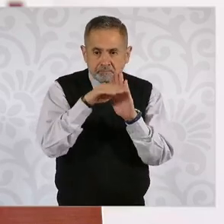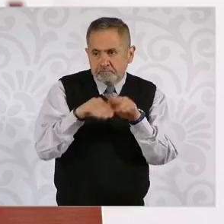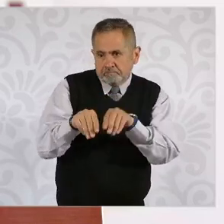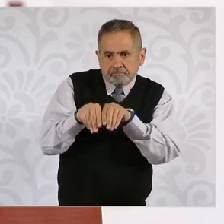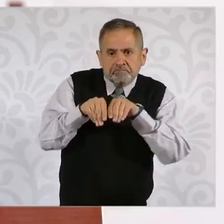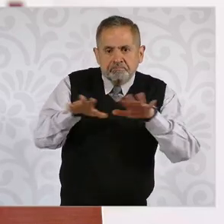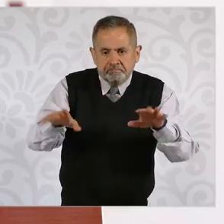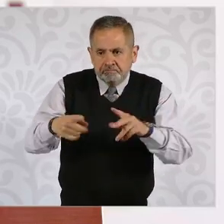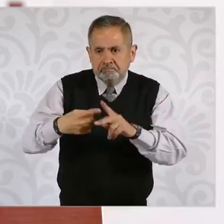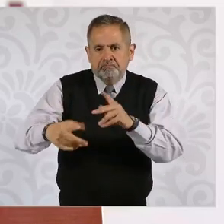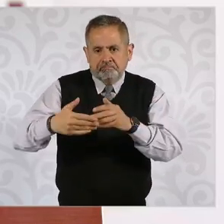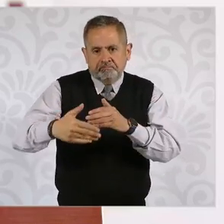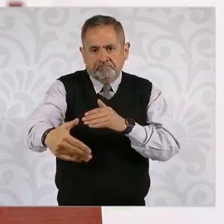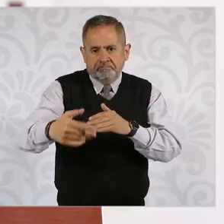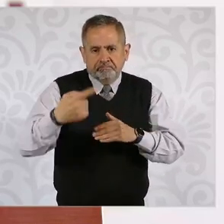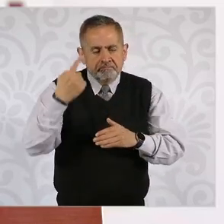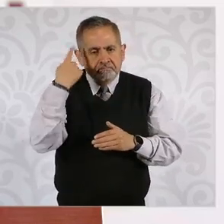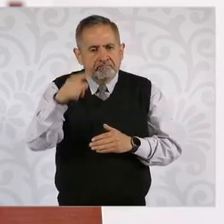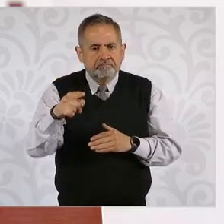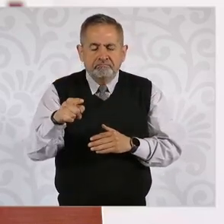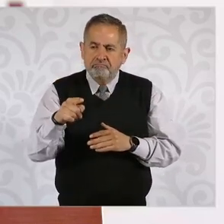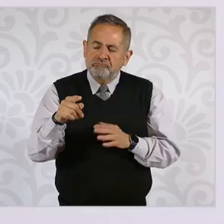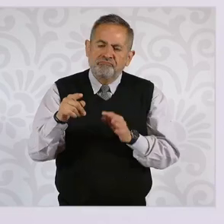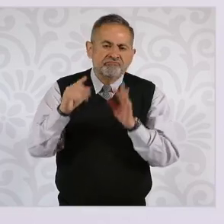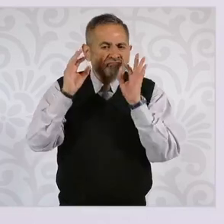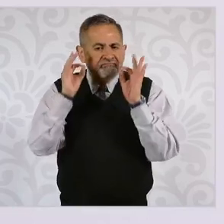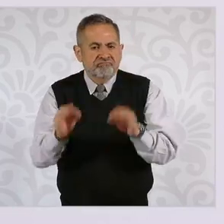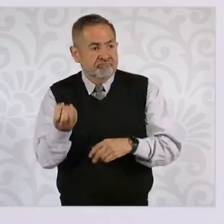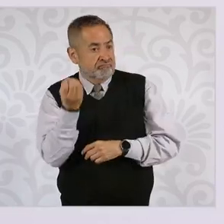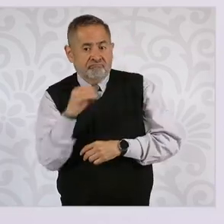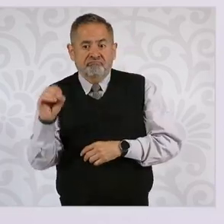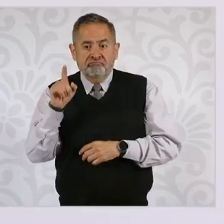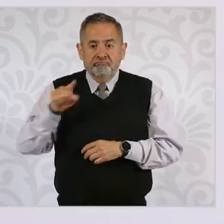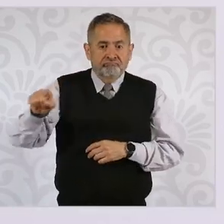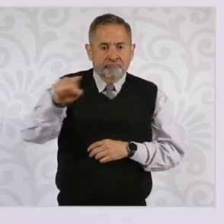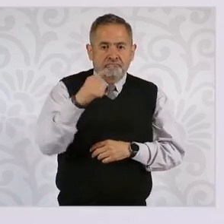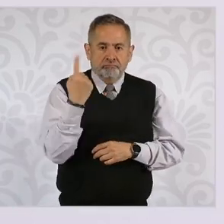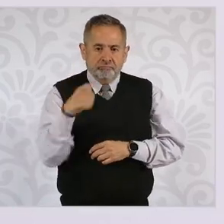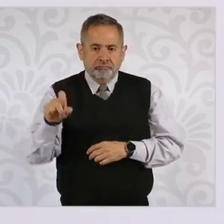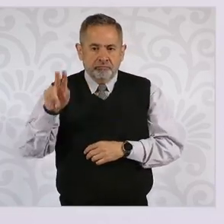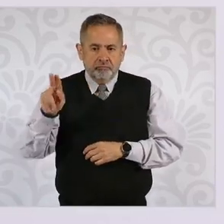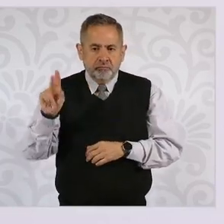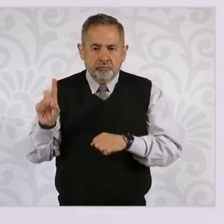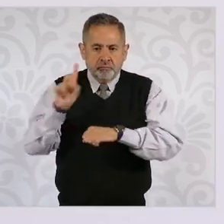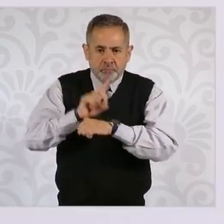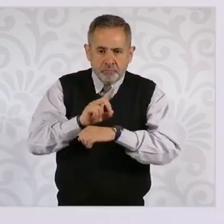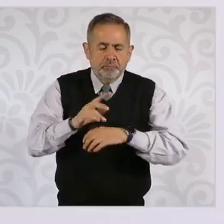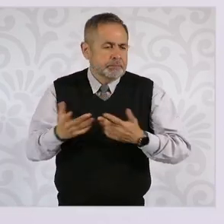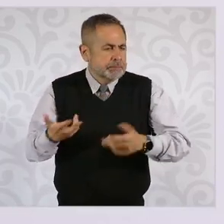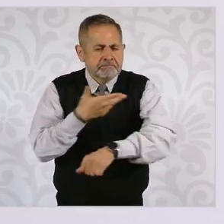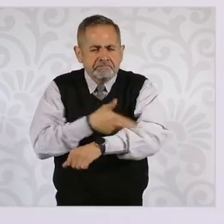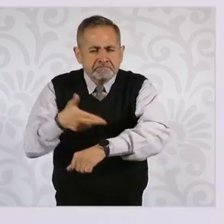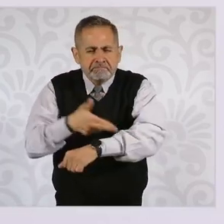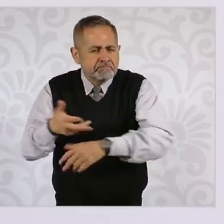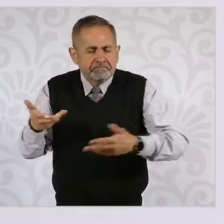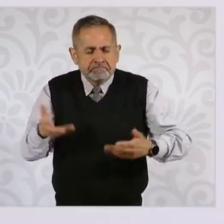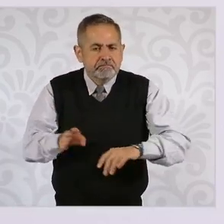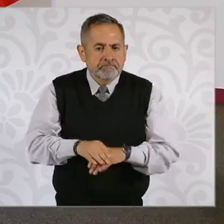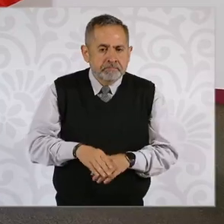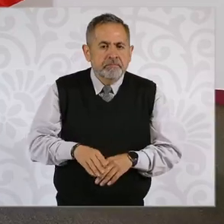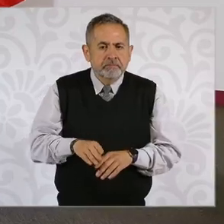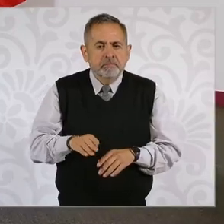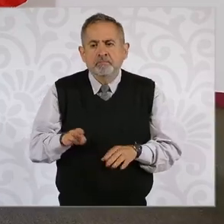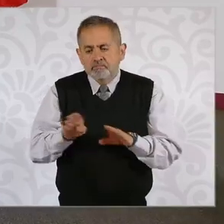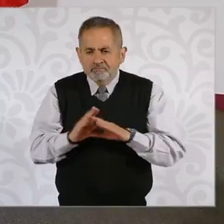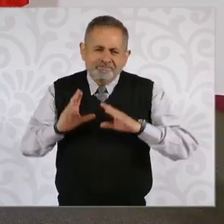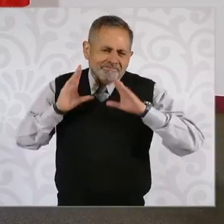para que sean, digamos, obligatorias ya, 180 días. ¿Qué se va a hacer en este proceso? Pues un proceso